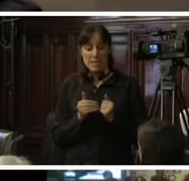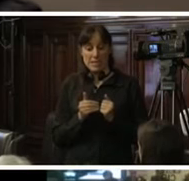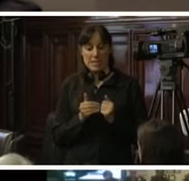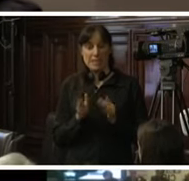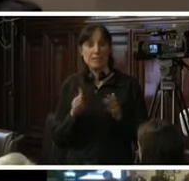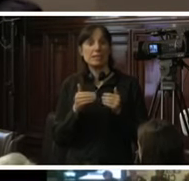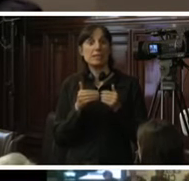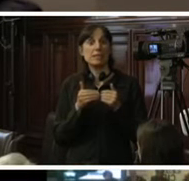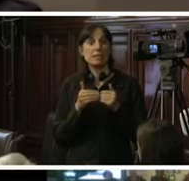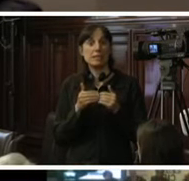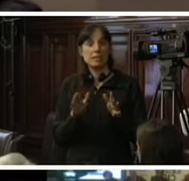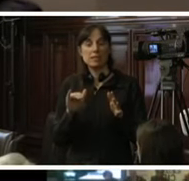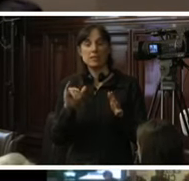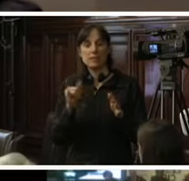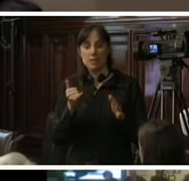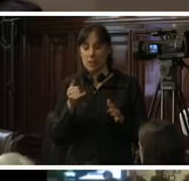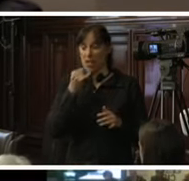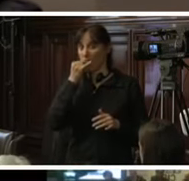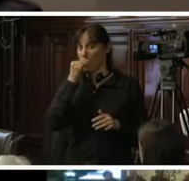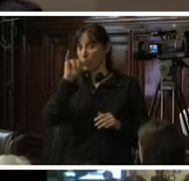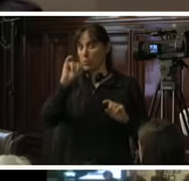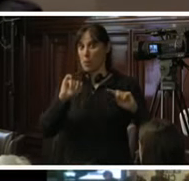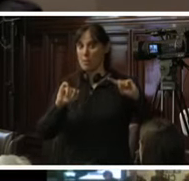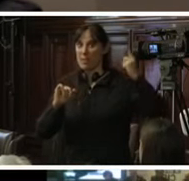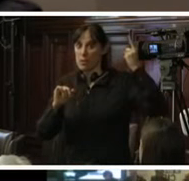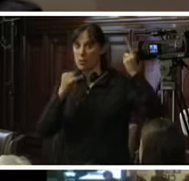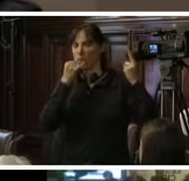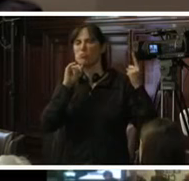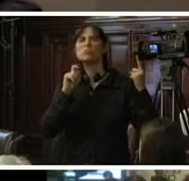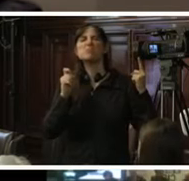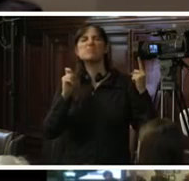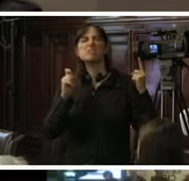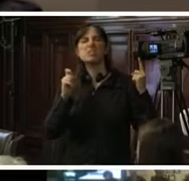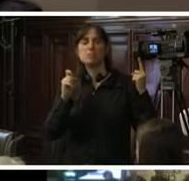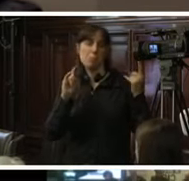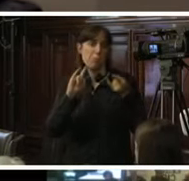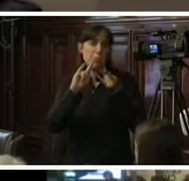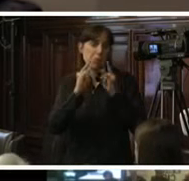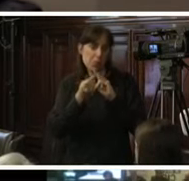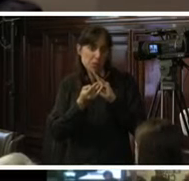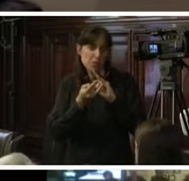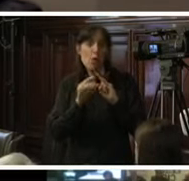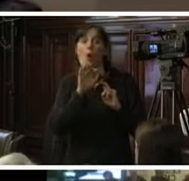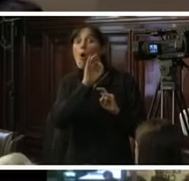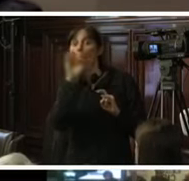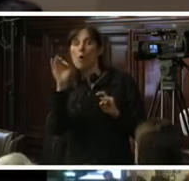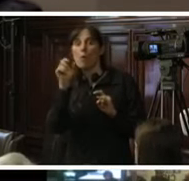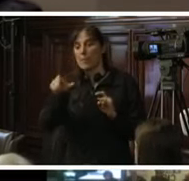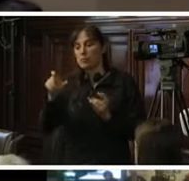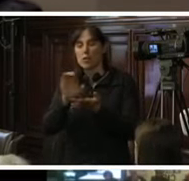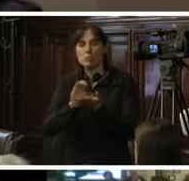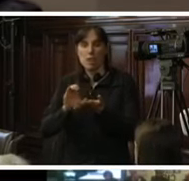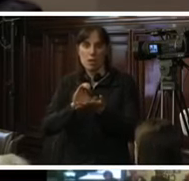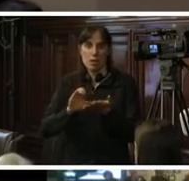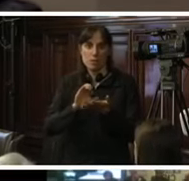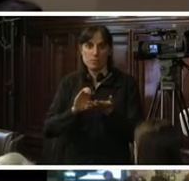se califica una denuncia que pueden hacerla o parlamentarios o ciudadanos. En el